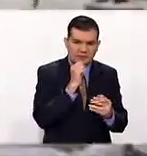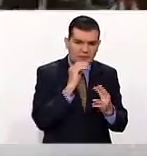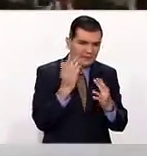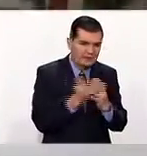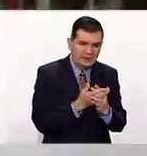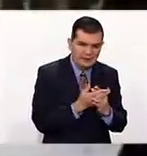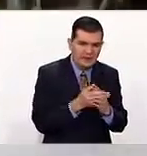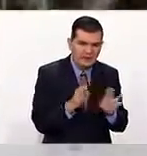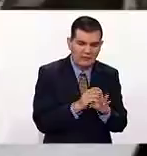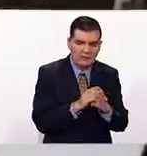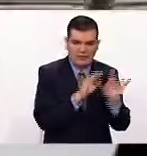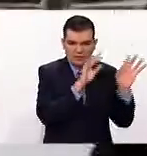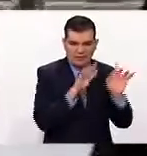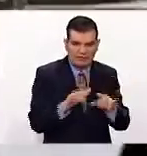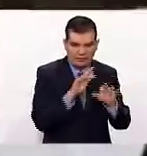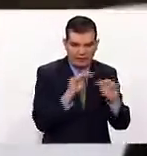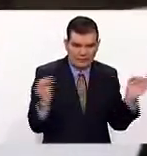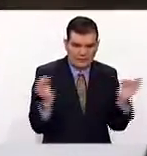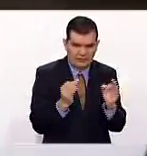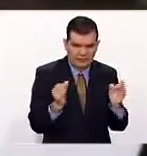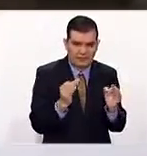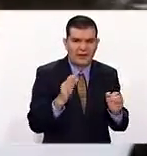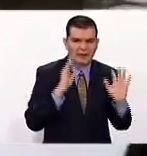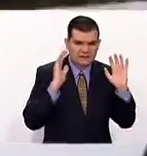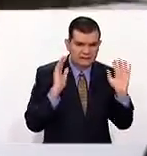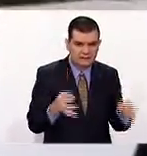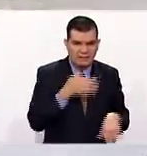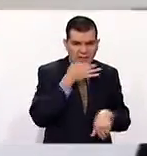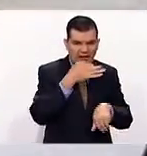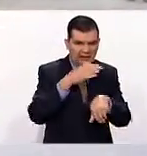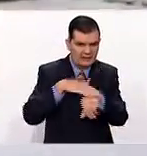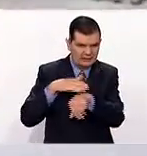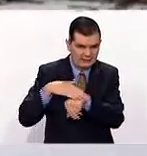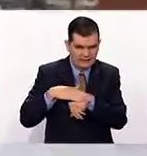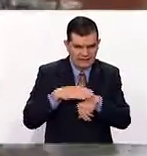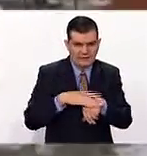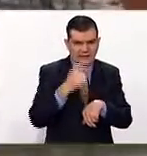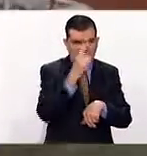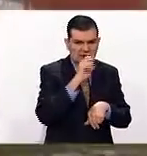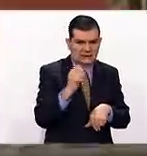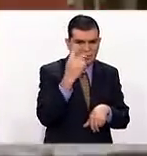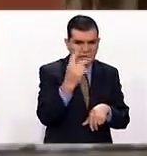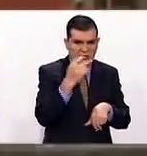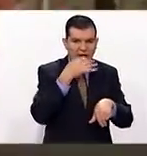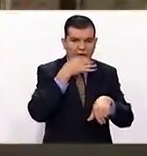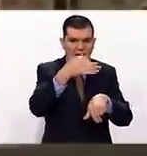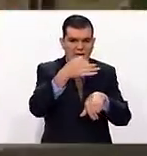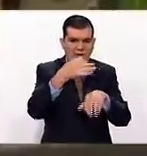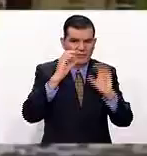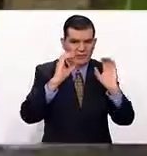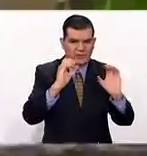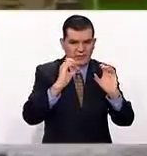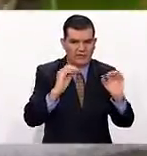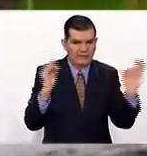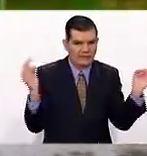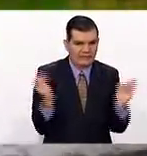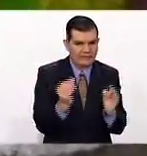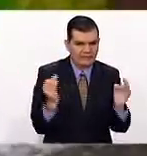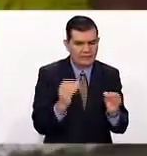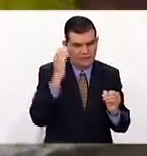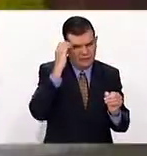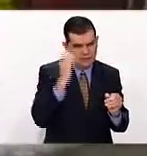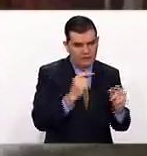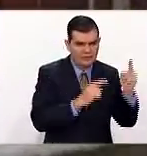mitad del invierno. Hemos emitido particularmente 102 boletines de Frente Frío a los